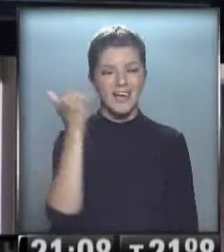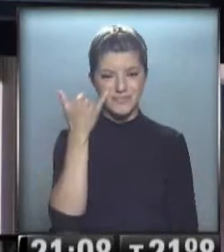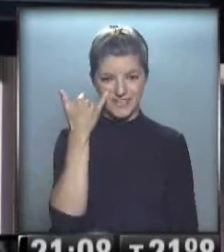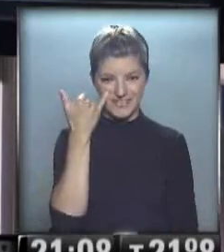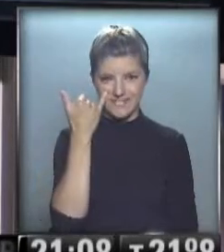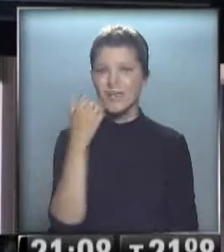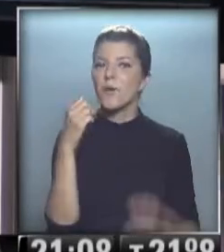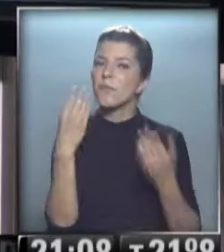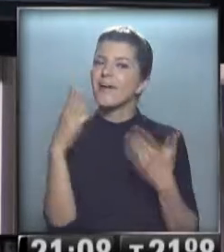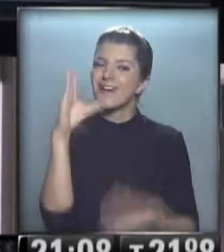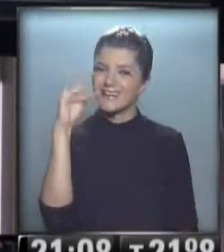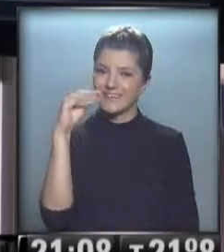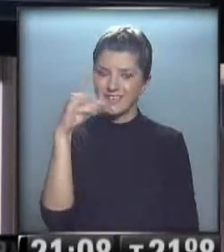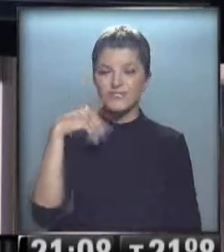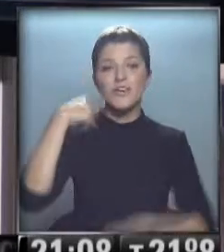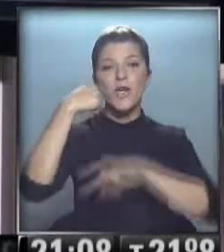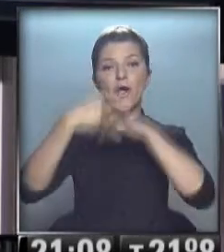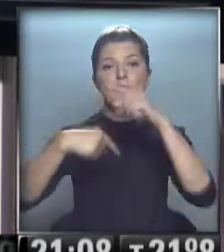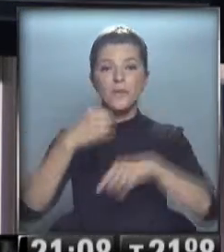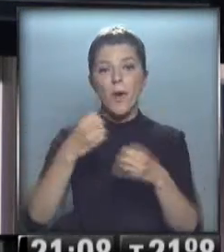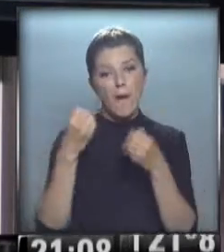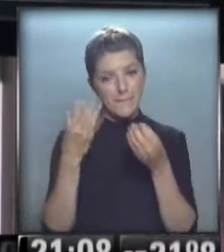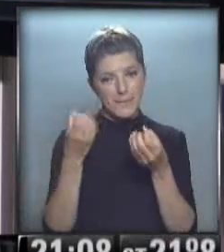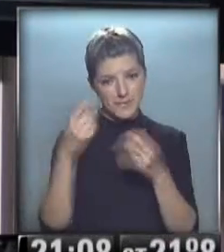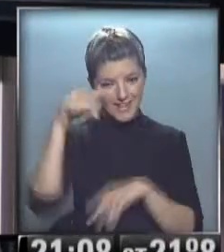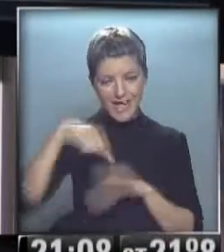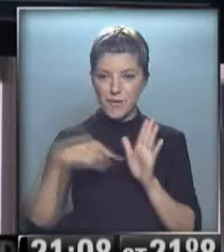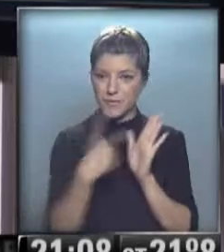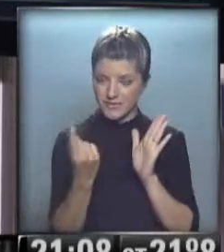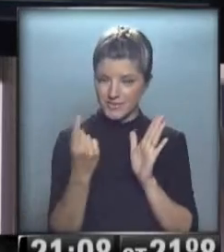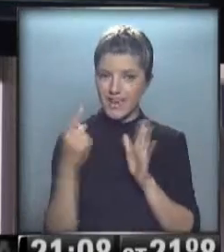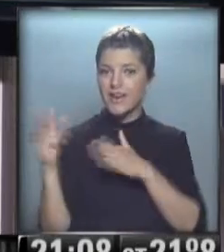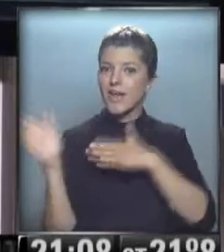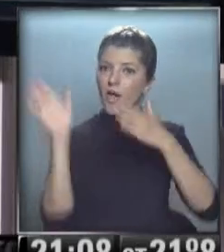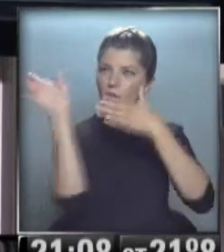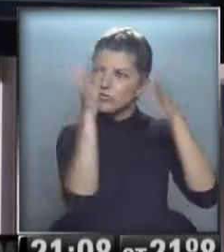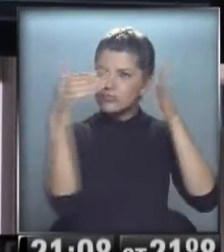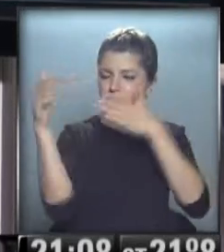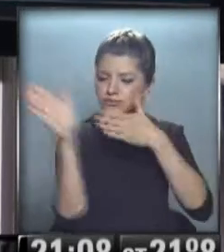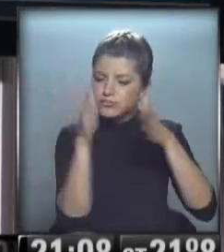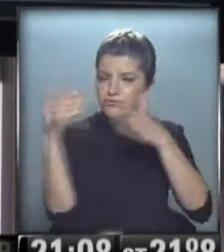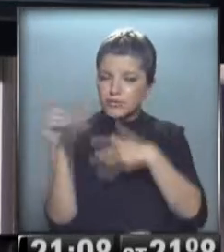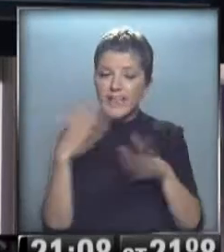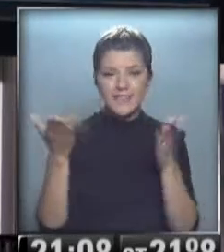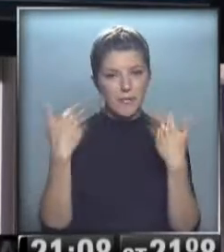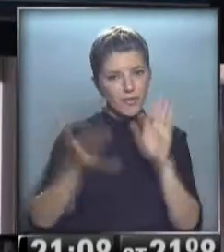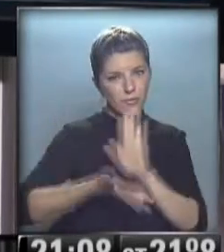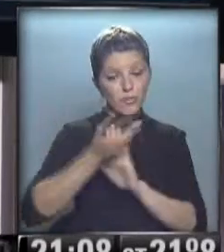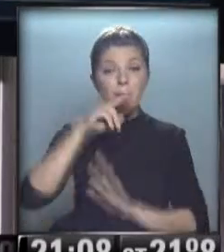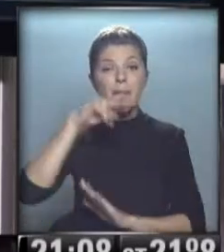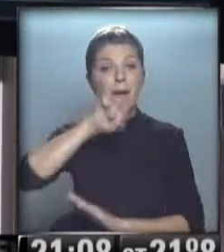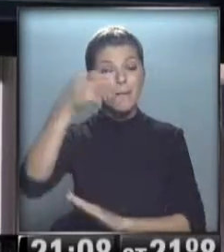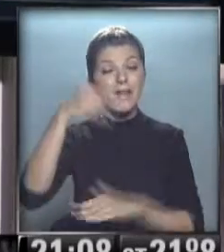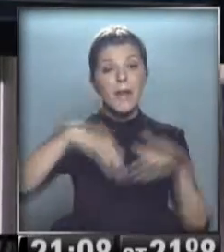¿Qué tal? Muy buenas noches y seguirá el buen tiempo aquí en la ciudad de Buenos Aires. Vientos del sector norte, ascenso de las temperaturas, mañana viernes con una